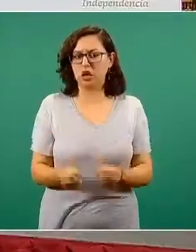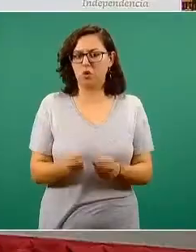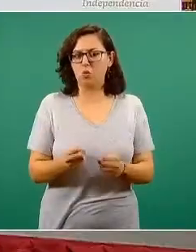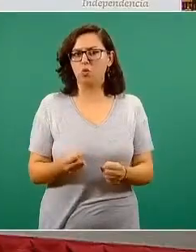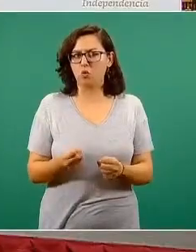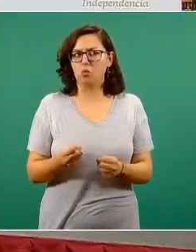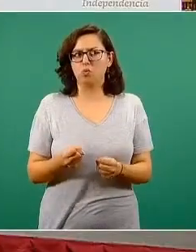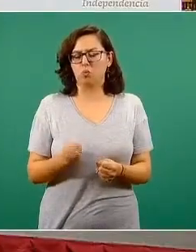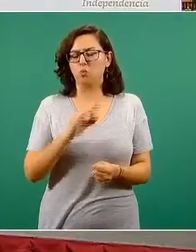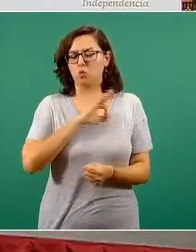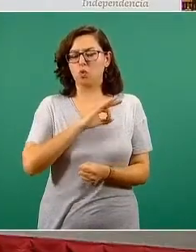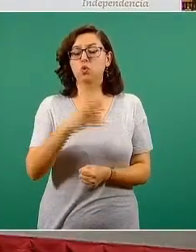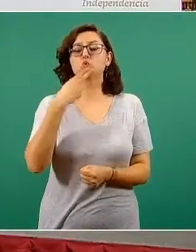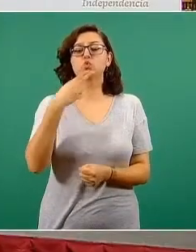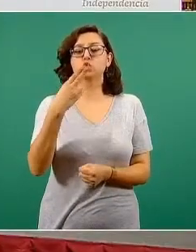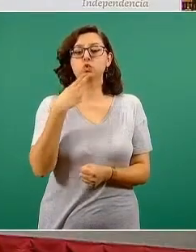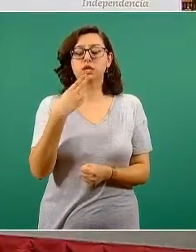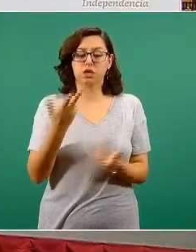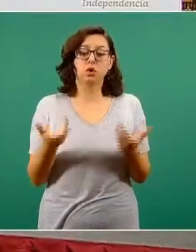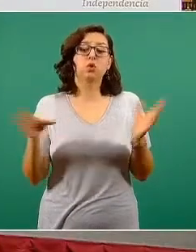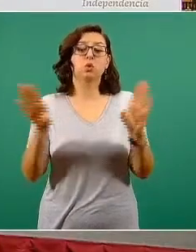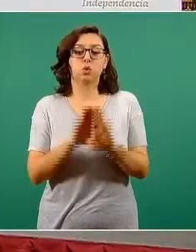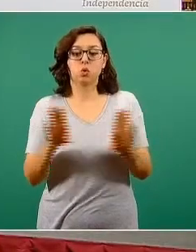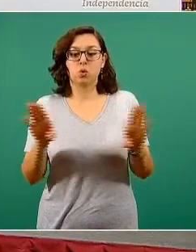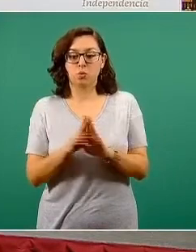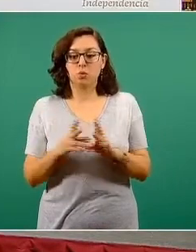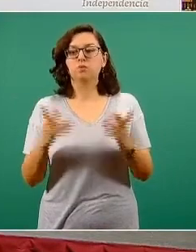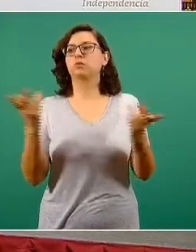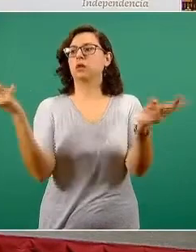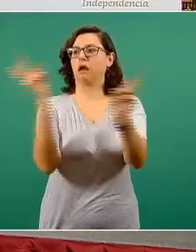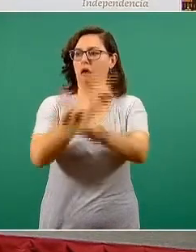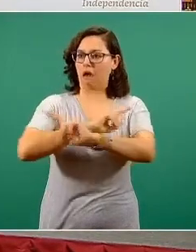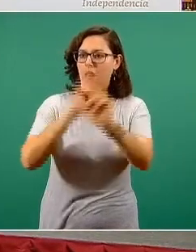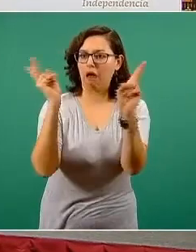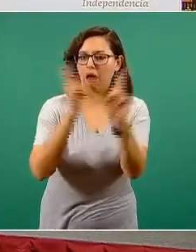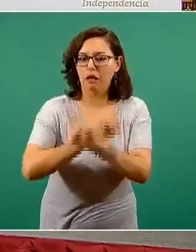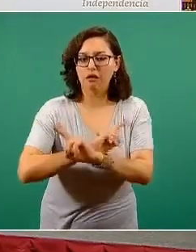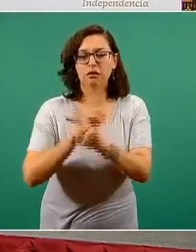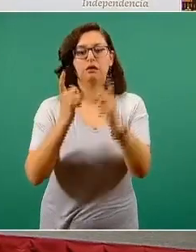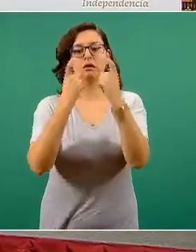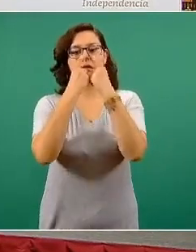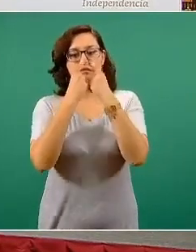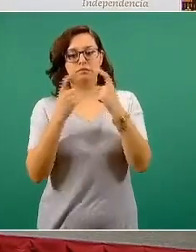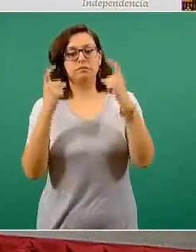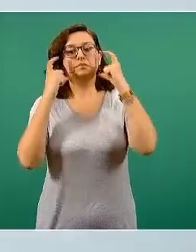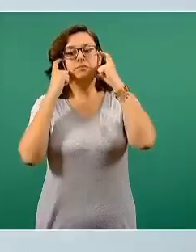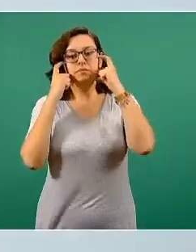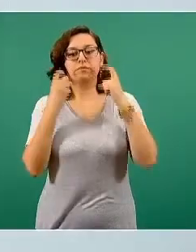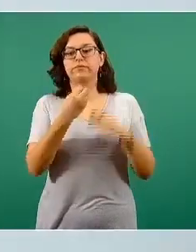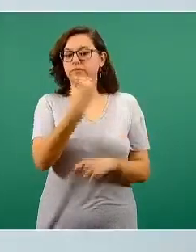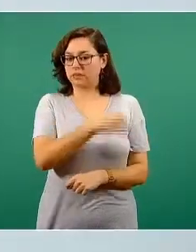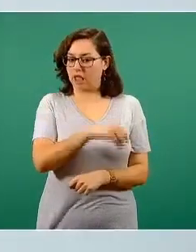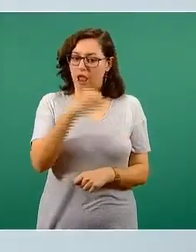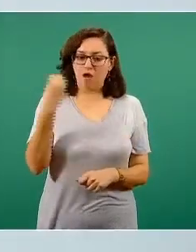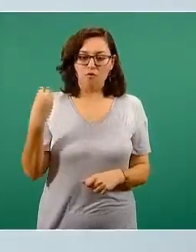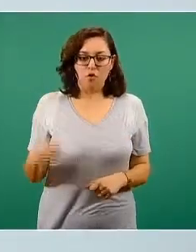estas cuestiones, en cómo mantener la ventilación, el uso obligatorio del cubrebocas mientras